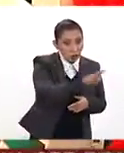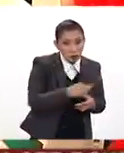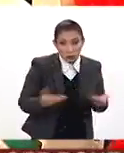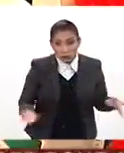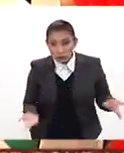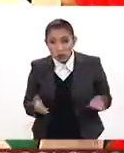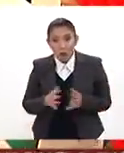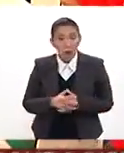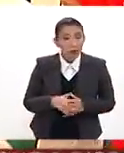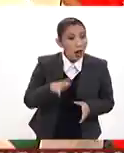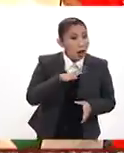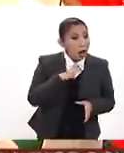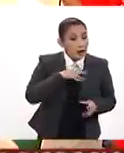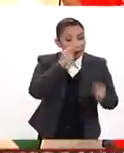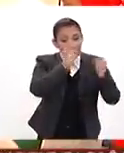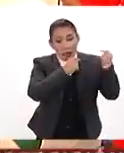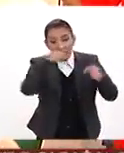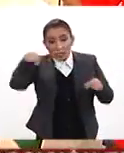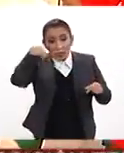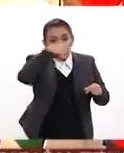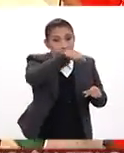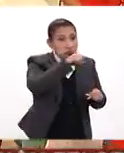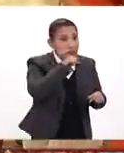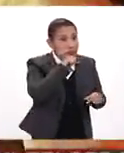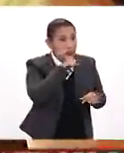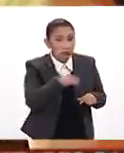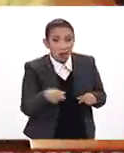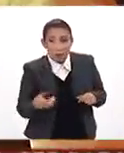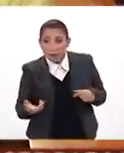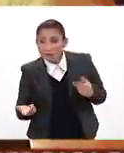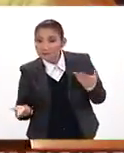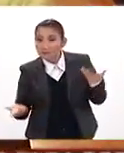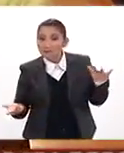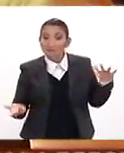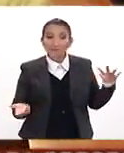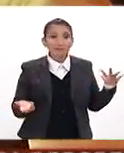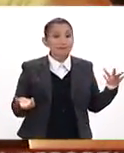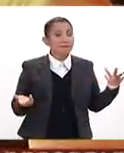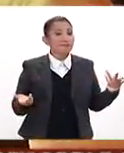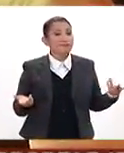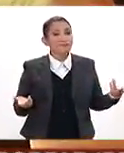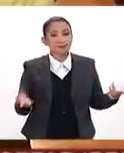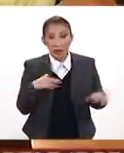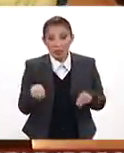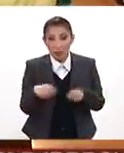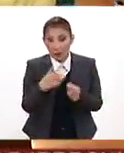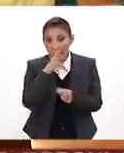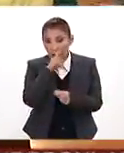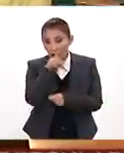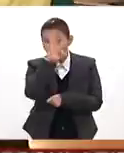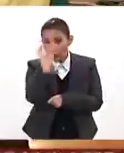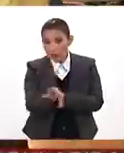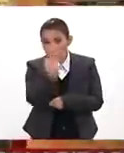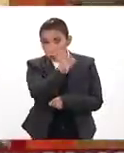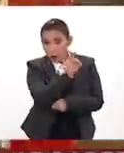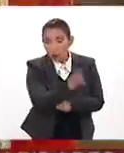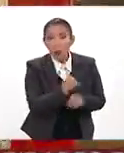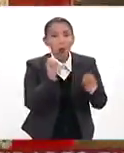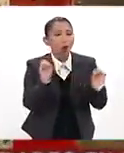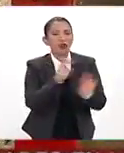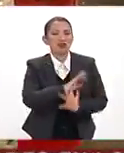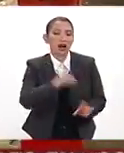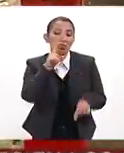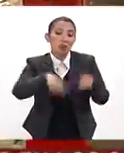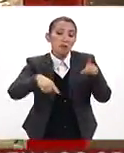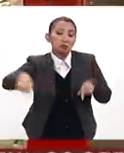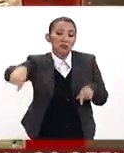descuentos? ¿Hay establecimientos que también ofrezcan mejores descuentos? ¿O eso ya